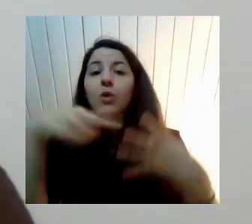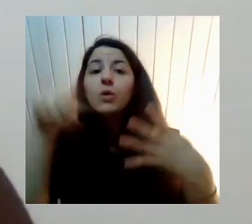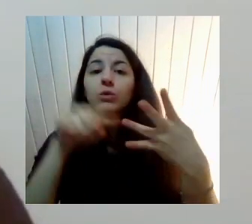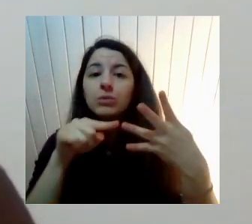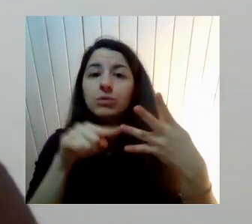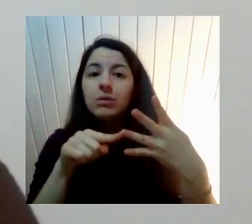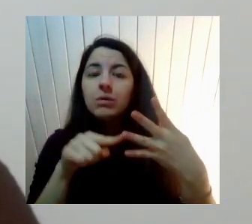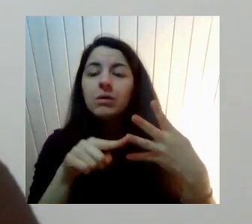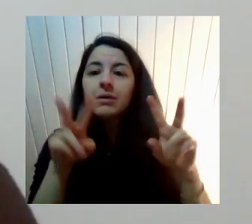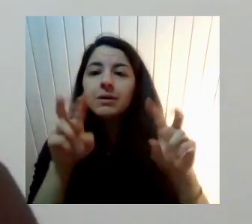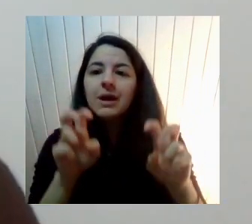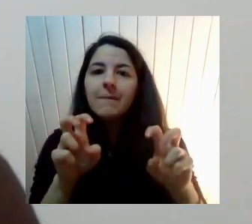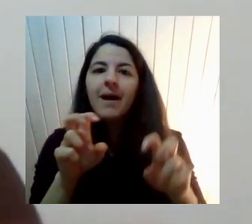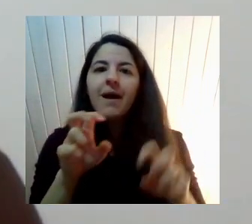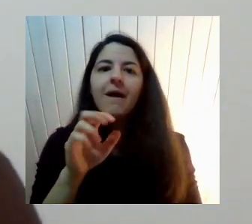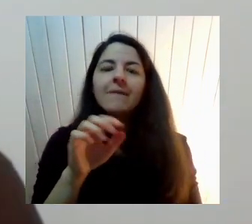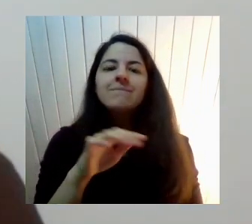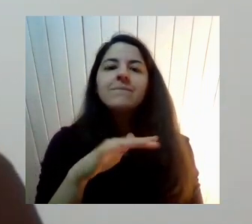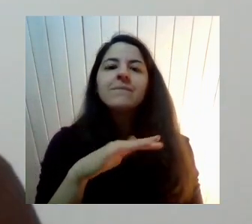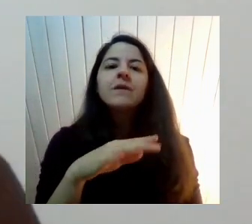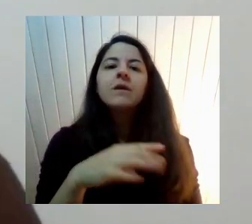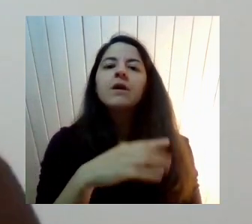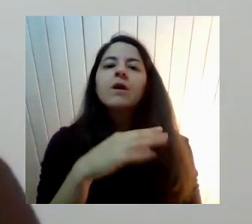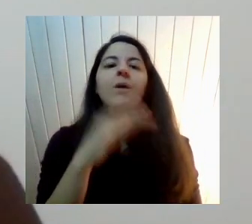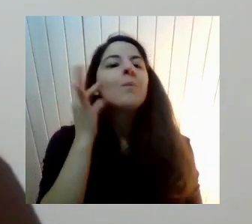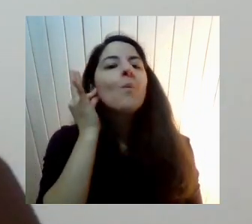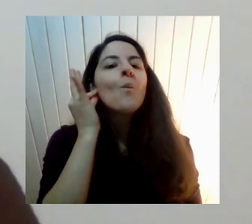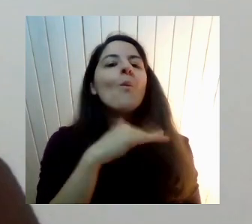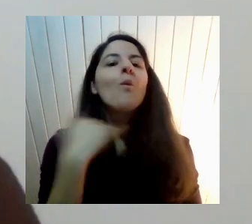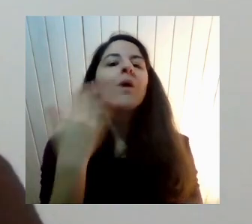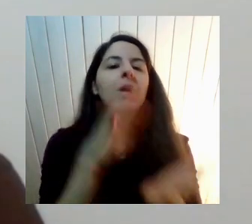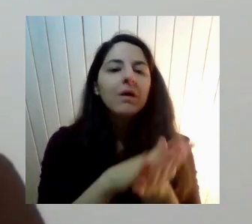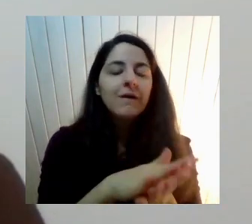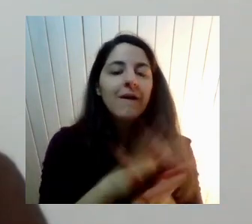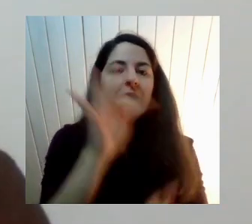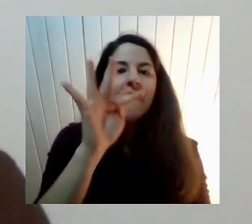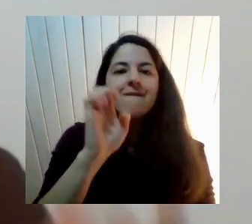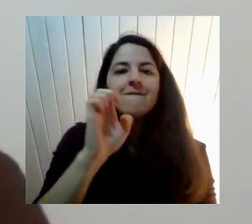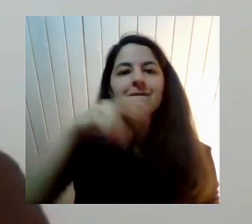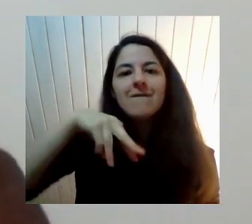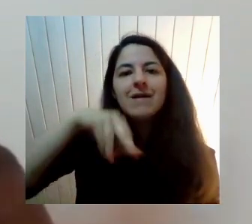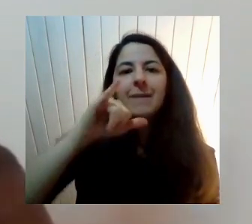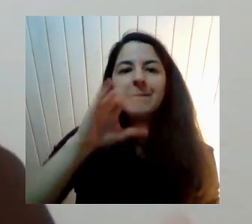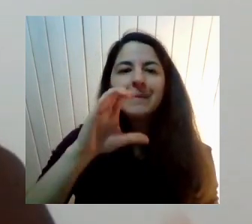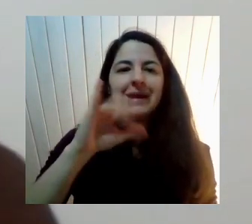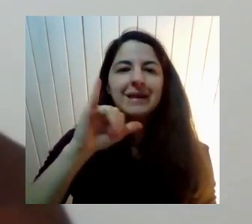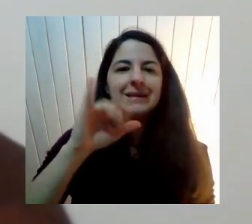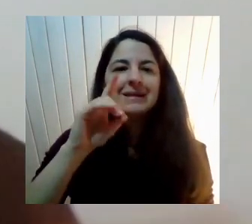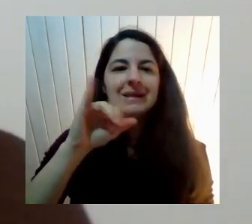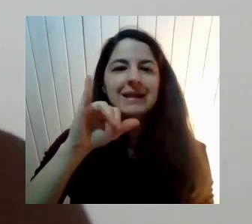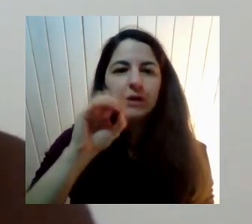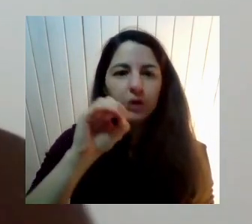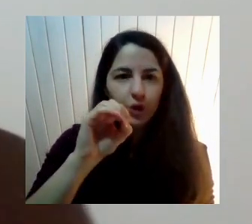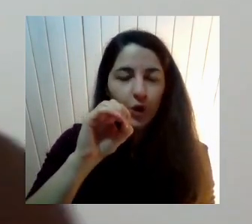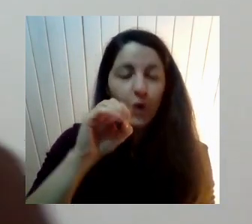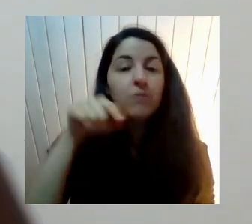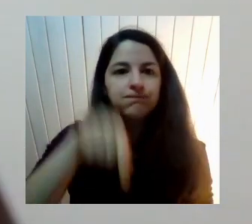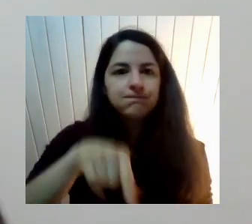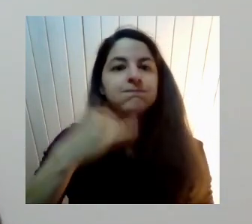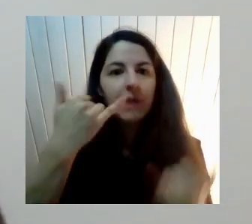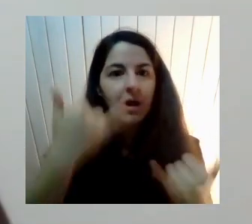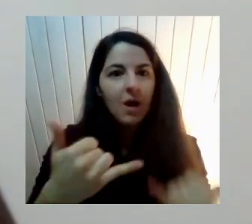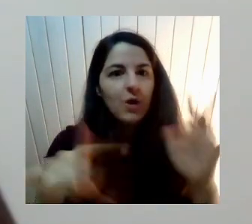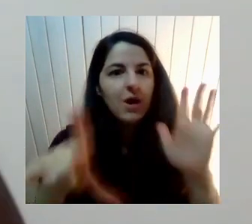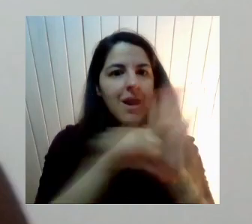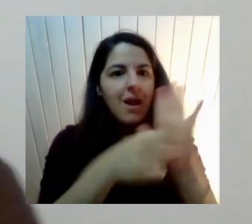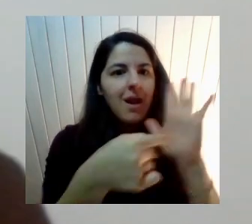feminicidio Cuando antes de eso Cierto Esos crímenes Se entendían Por crímenes de celos De amor Pero eran homicidios comunes No se